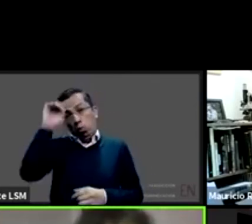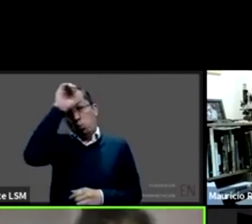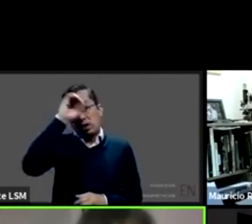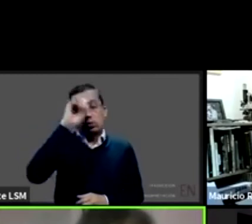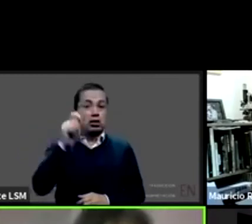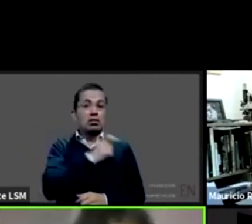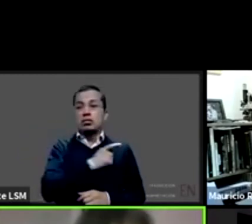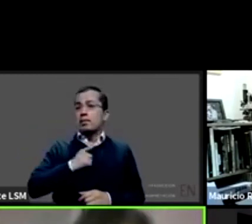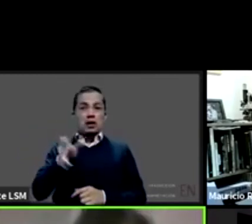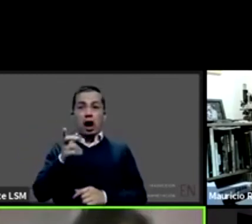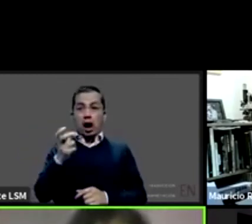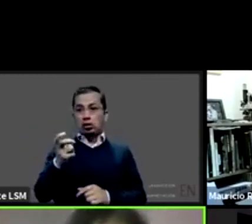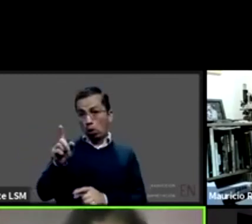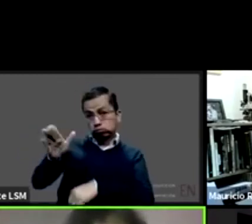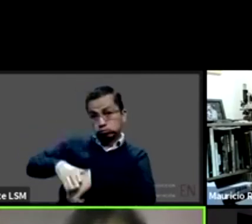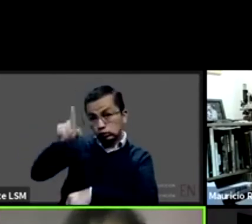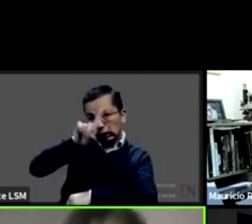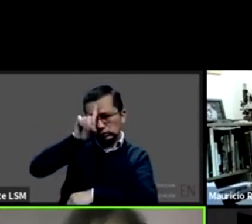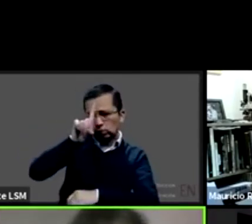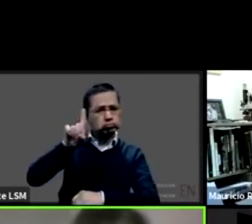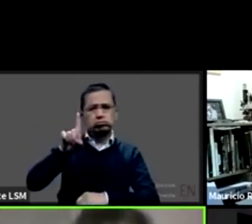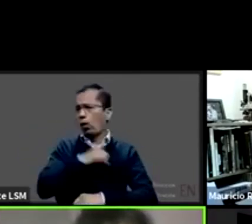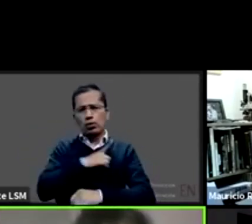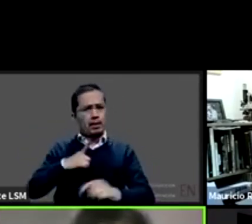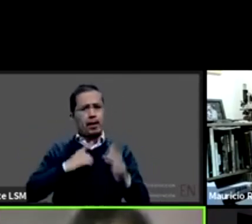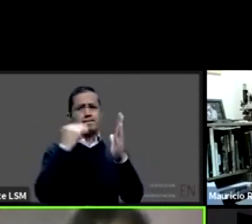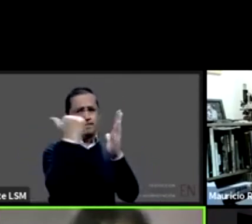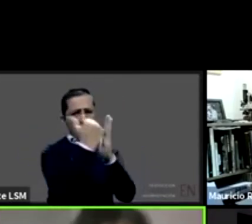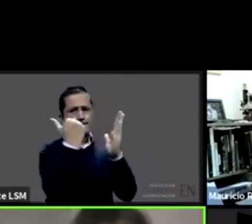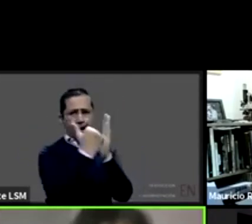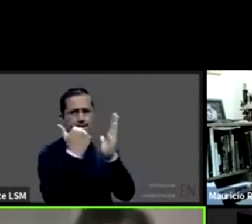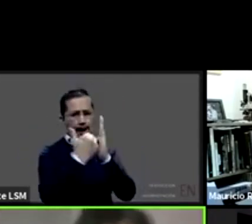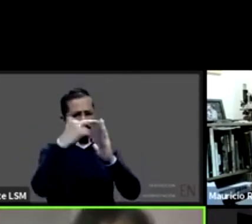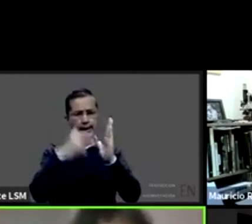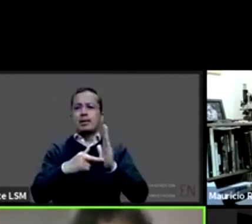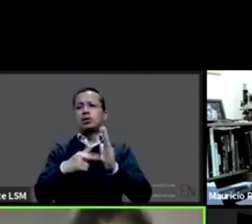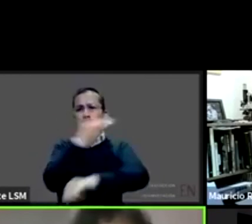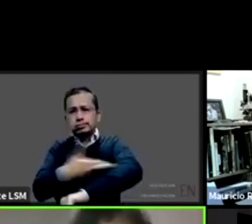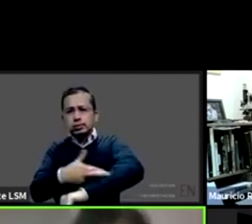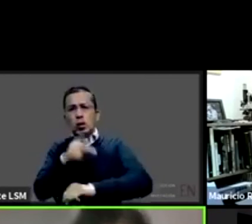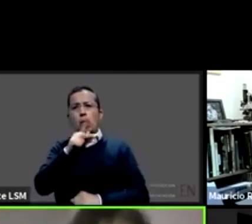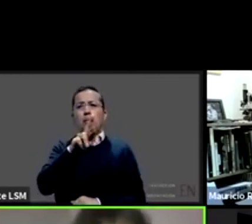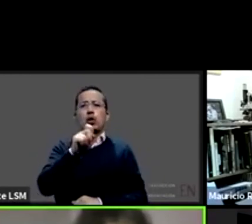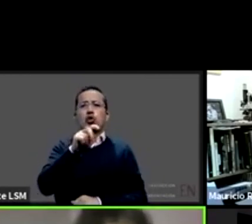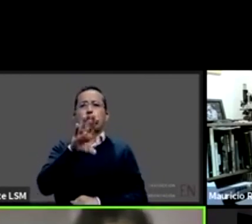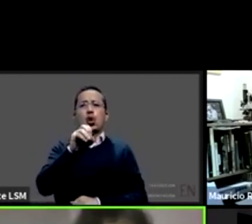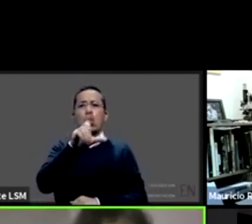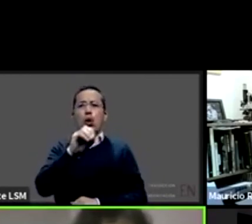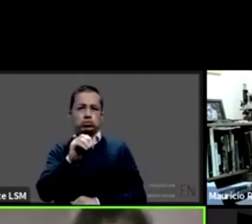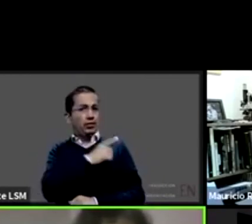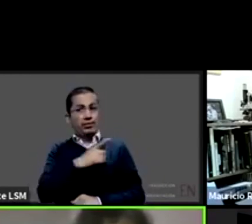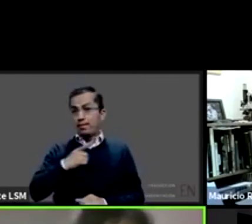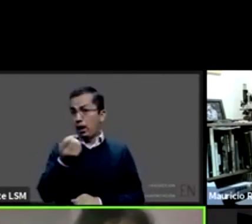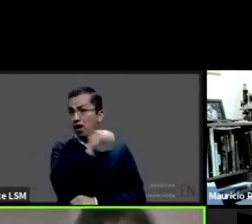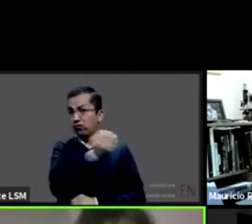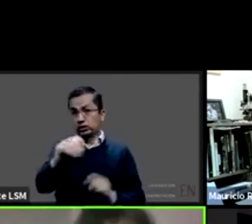aplicación obligatoria tendría que tener un espacio en los comités de ética básicamente de todos los